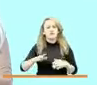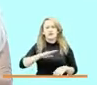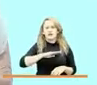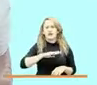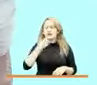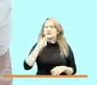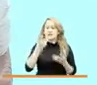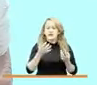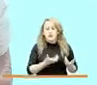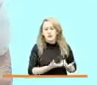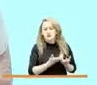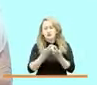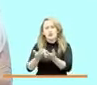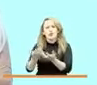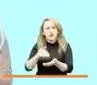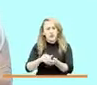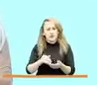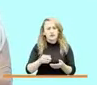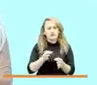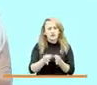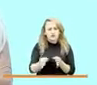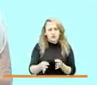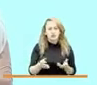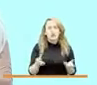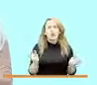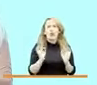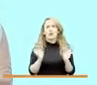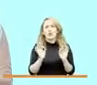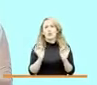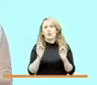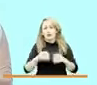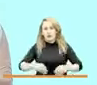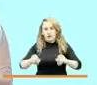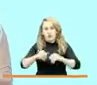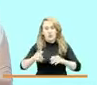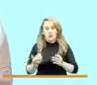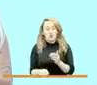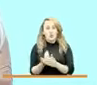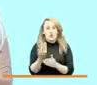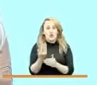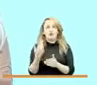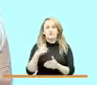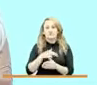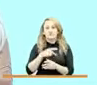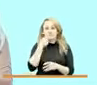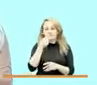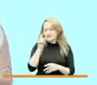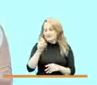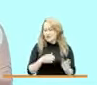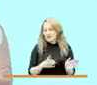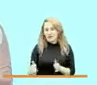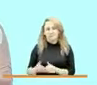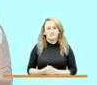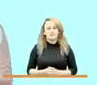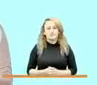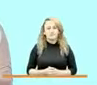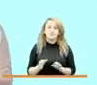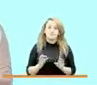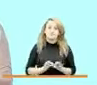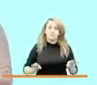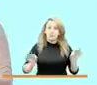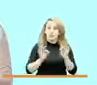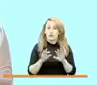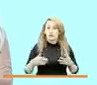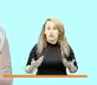retorne se vuelva al municipio o vuelva a un nuevo territorio lo que les decimos tenemos que construir un plan y es importante en